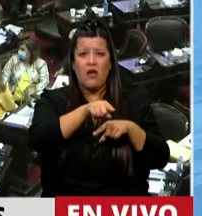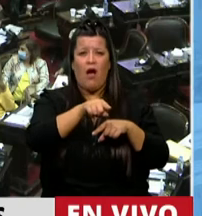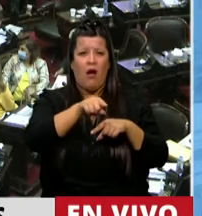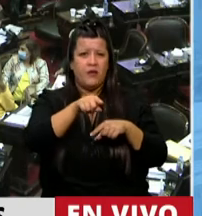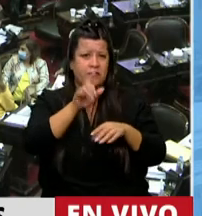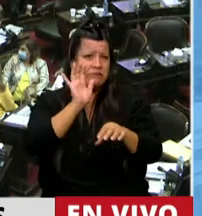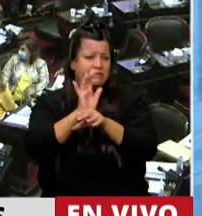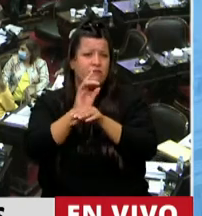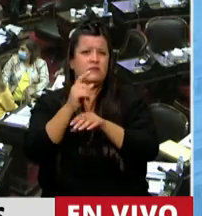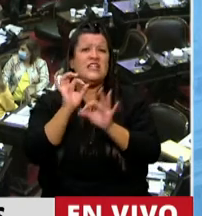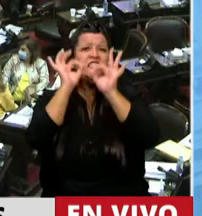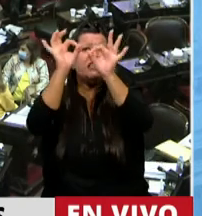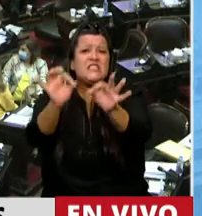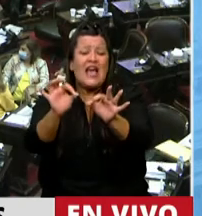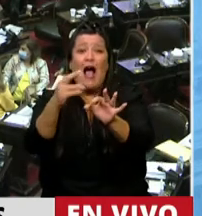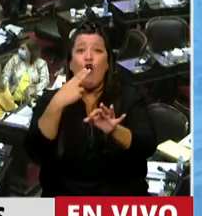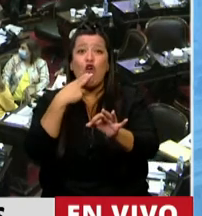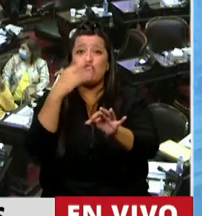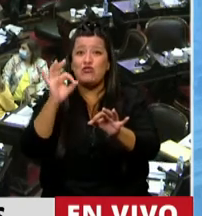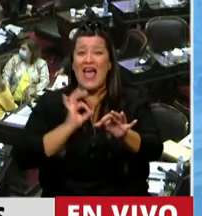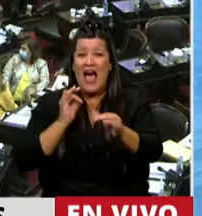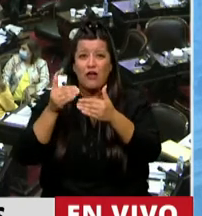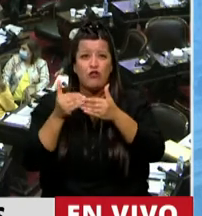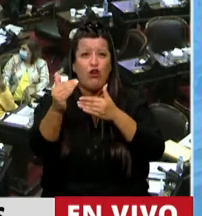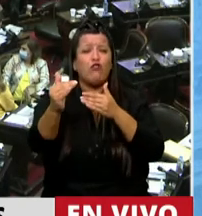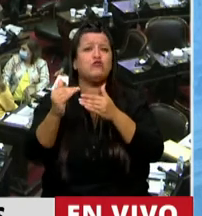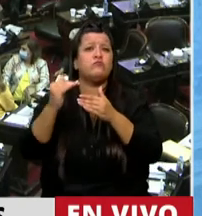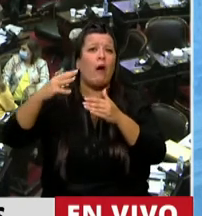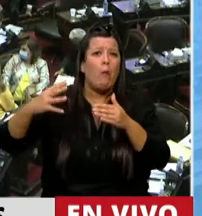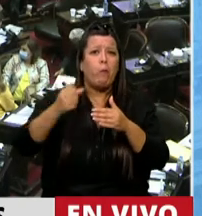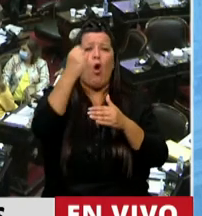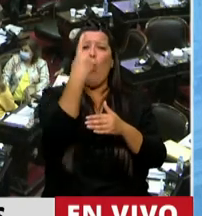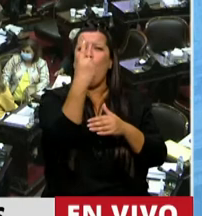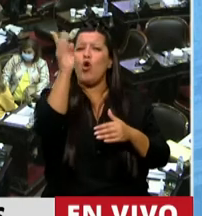al 1%, en 11 años, 2032.